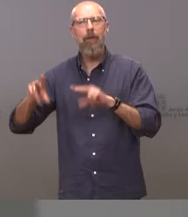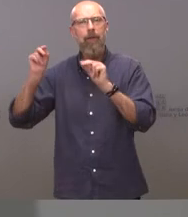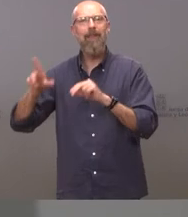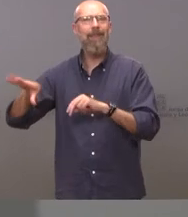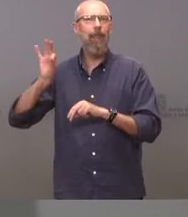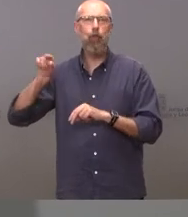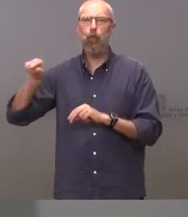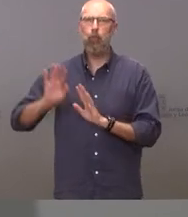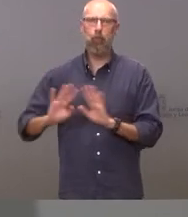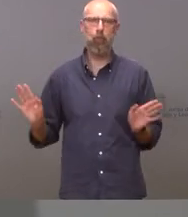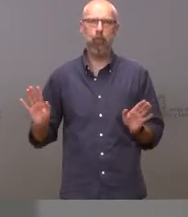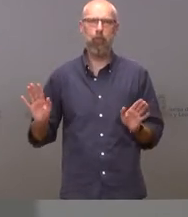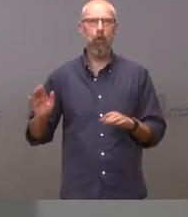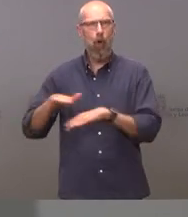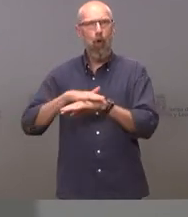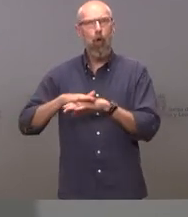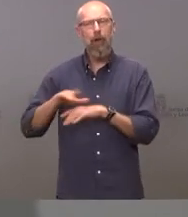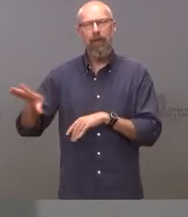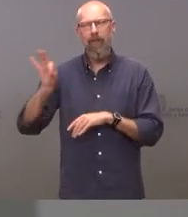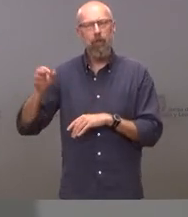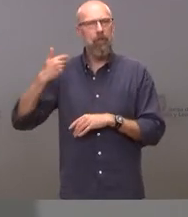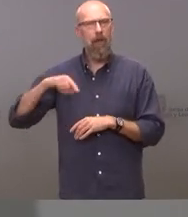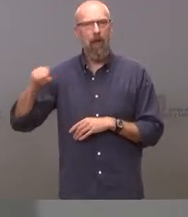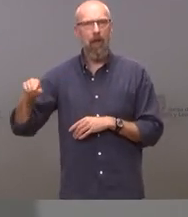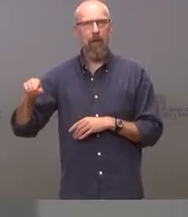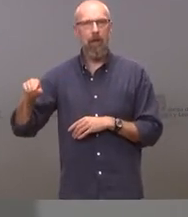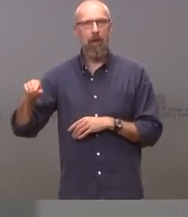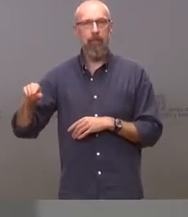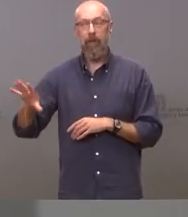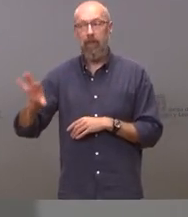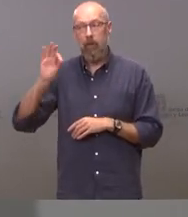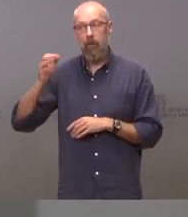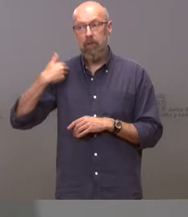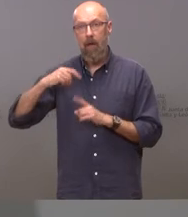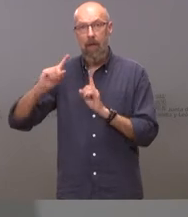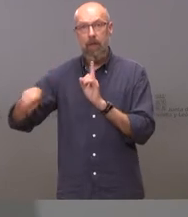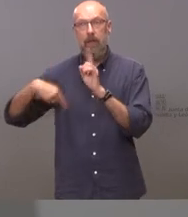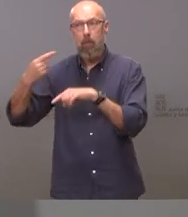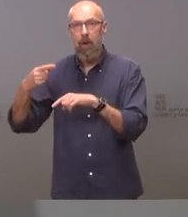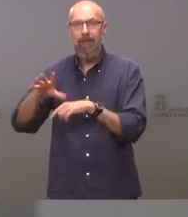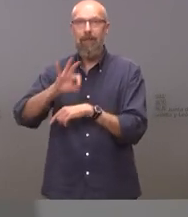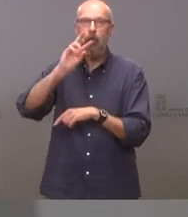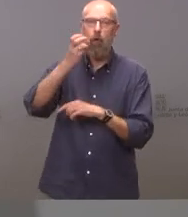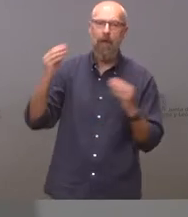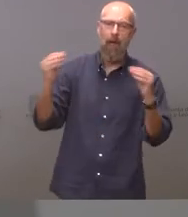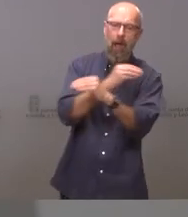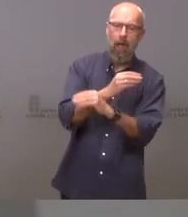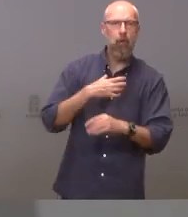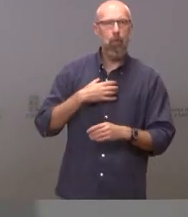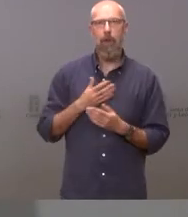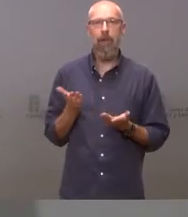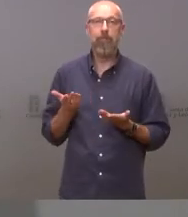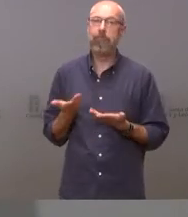ha sido él quien ha tomado esa decisión pero que no puedes es tomar decisiones que son incongruentes era